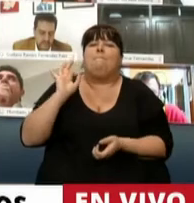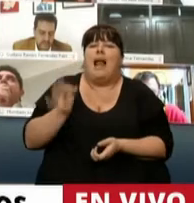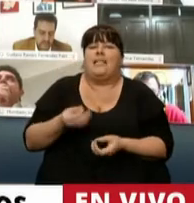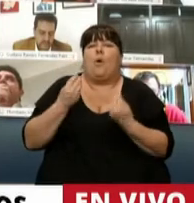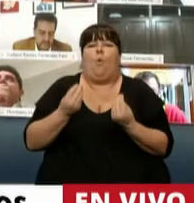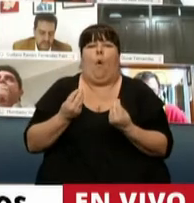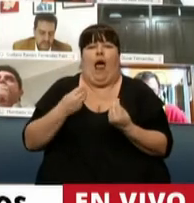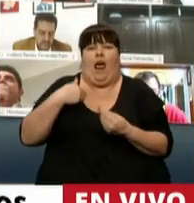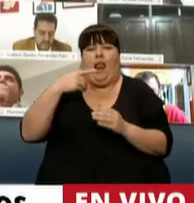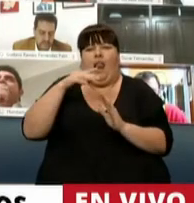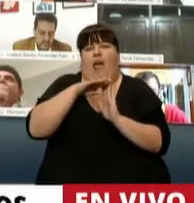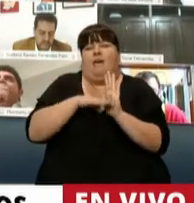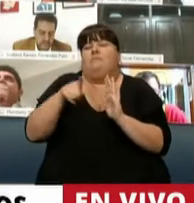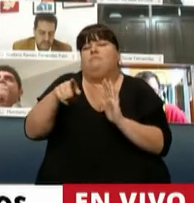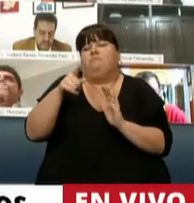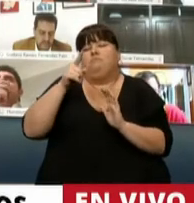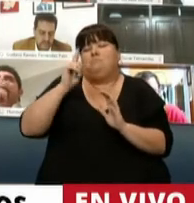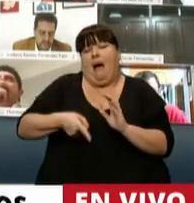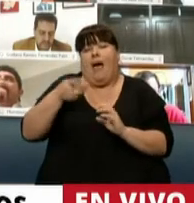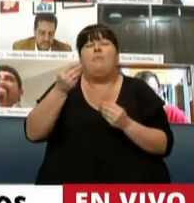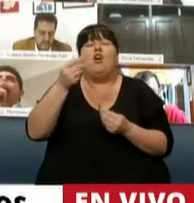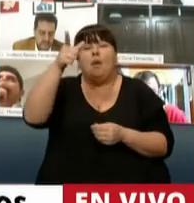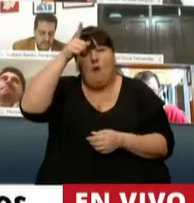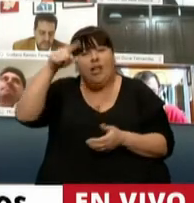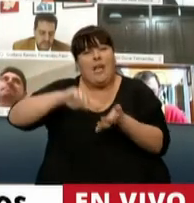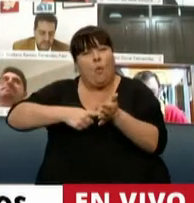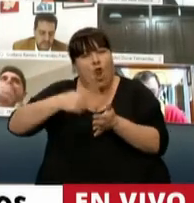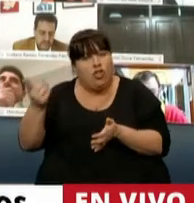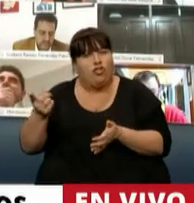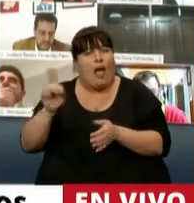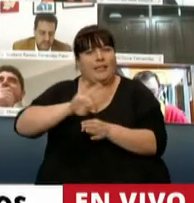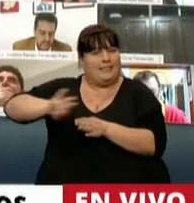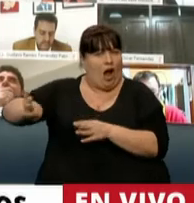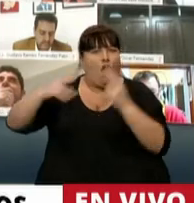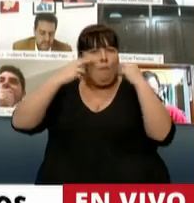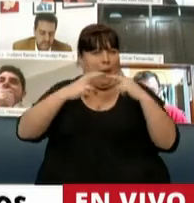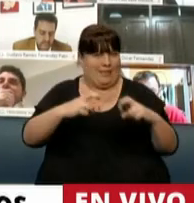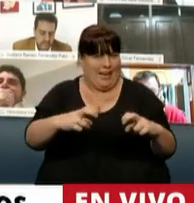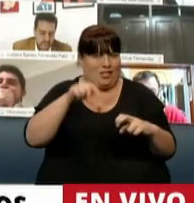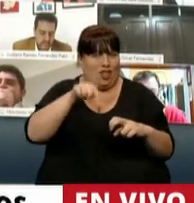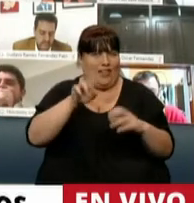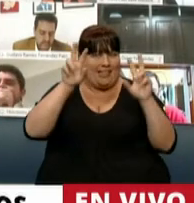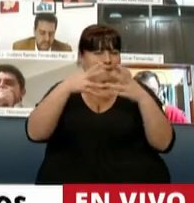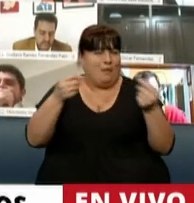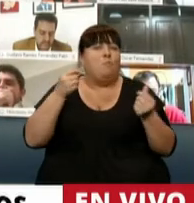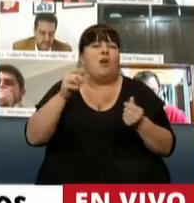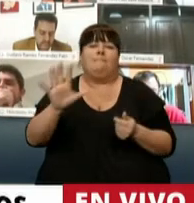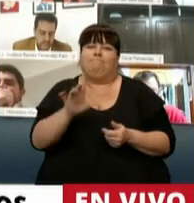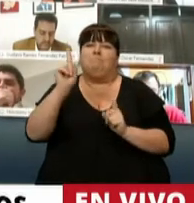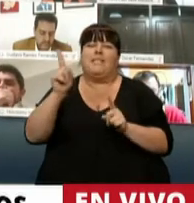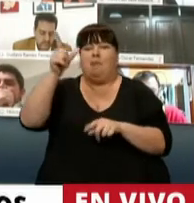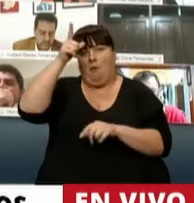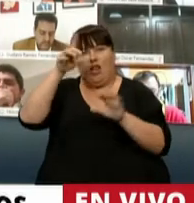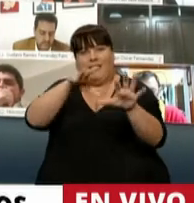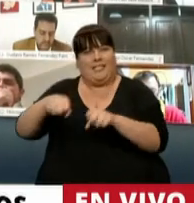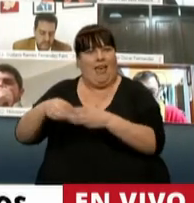cuáles son las medidas adoptadas principalmente porque la policía bonaerense ha sido apartada de la investigación de este caso por ser sospechada